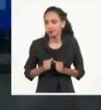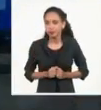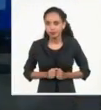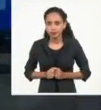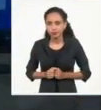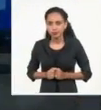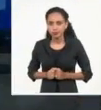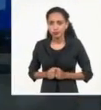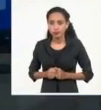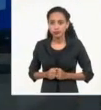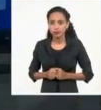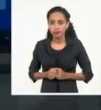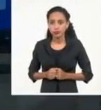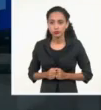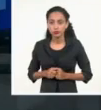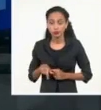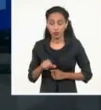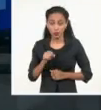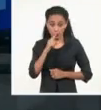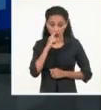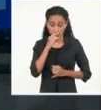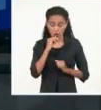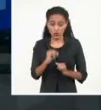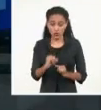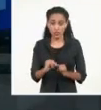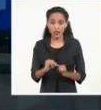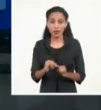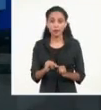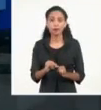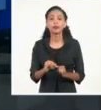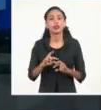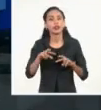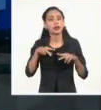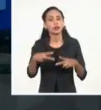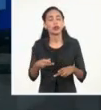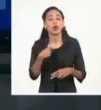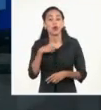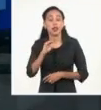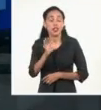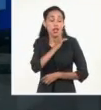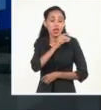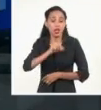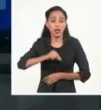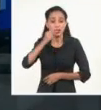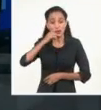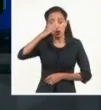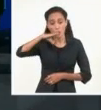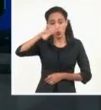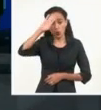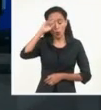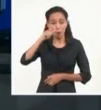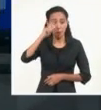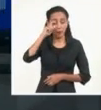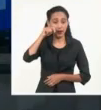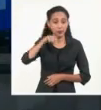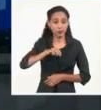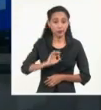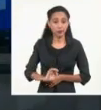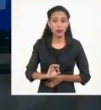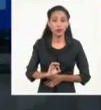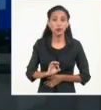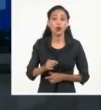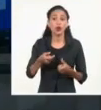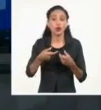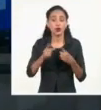Sepa que en los minutos finales de nuestra emisión transmitiremos la intervención del canciller cubano Bruno Rodríguez Parrilla en este segmento de alto